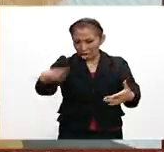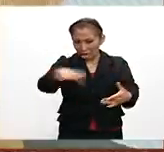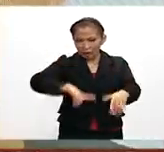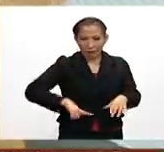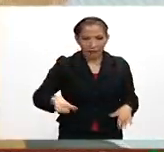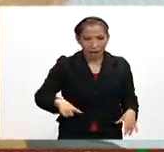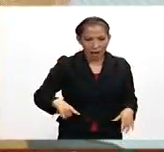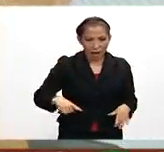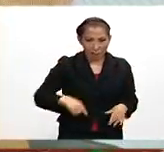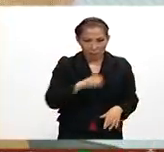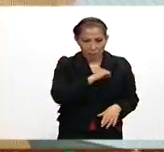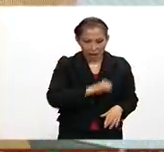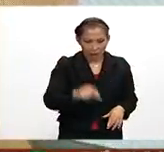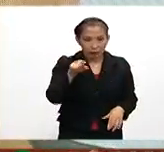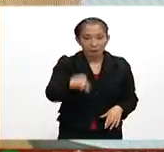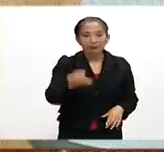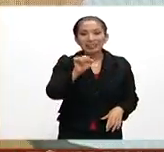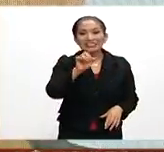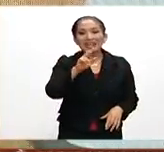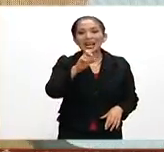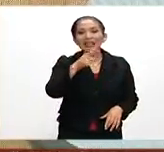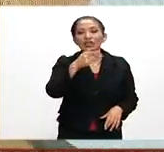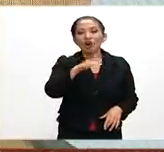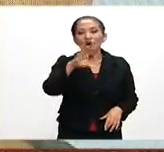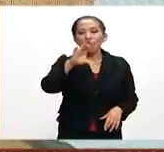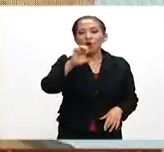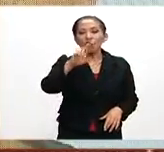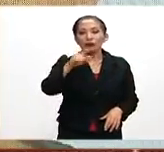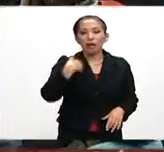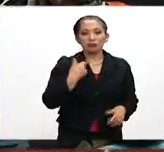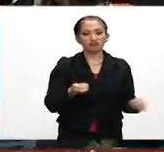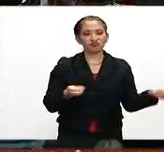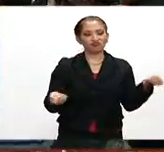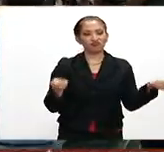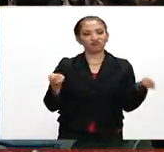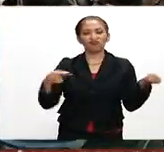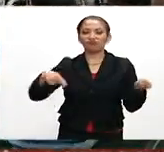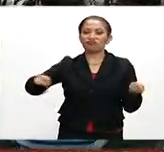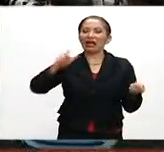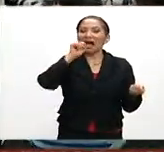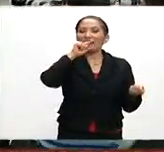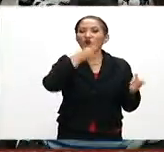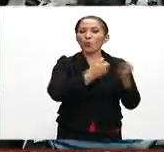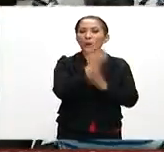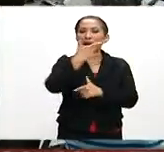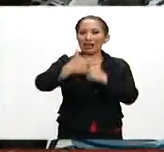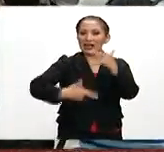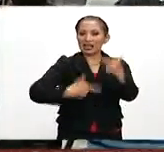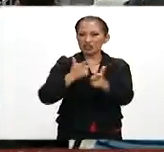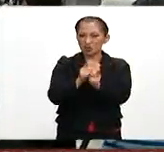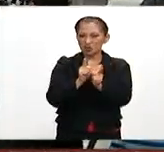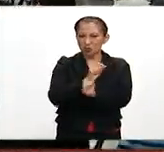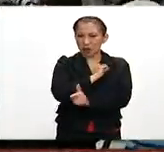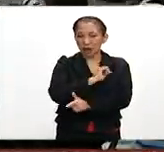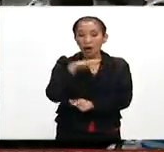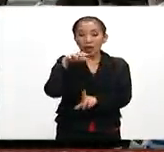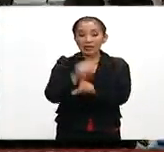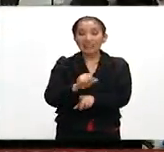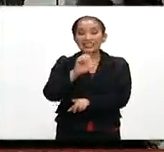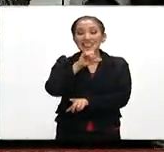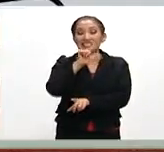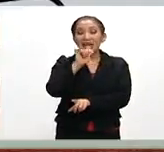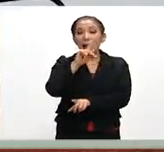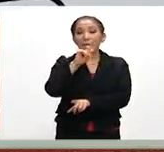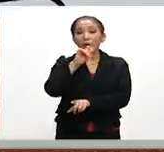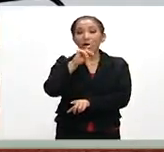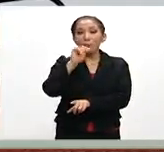el gobierno federal. Se trata de Sergio Kurt, operador financiero del cártel Jalisco Nueva Generación. Fue detenido en Zapopan,